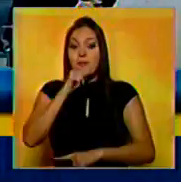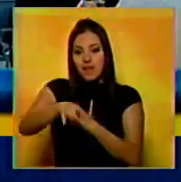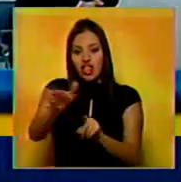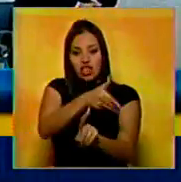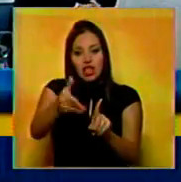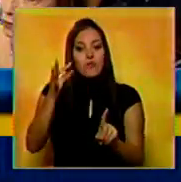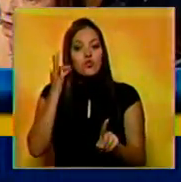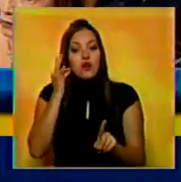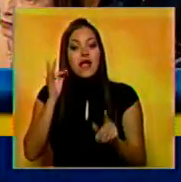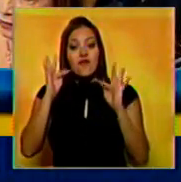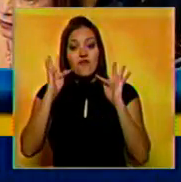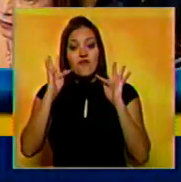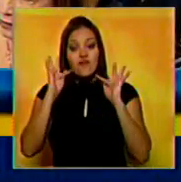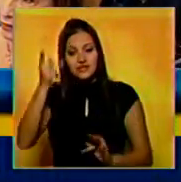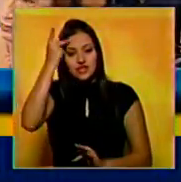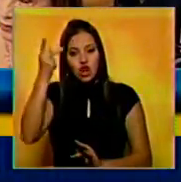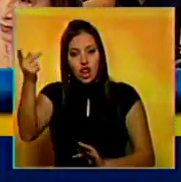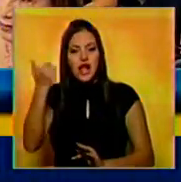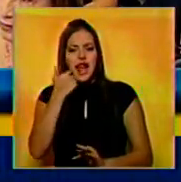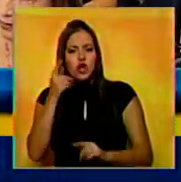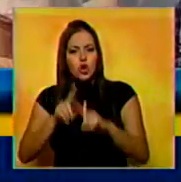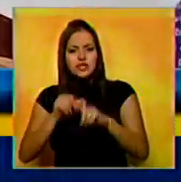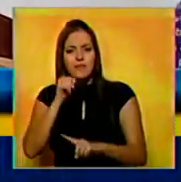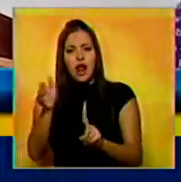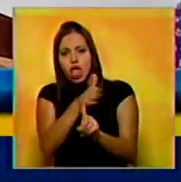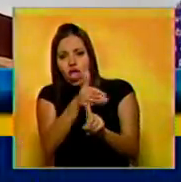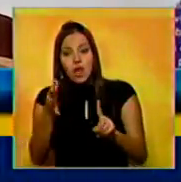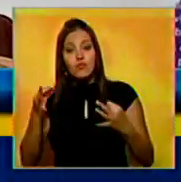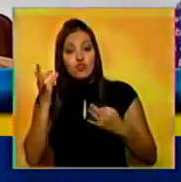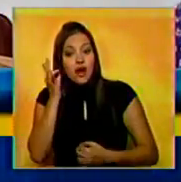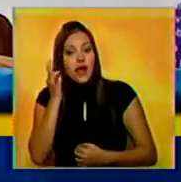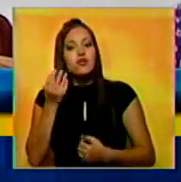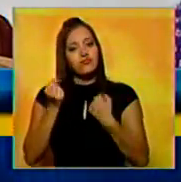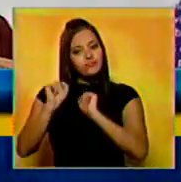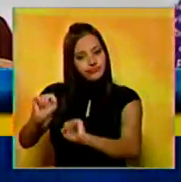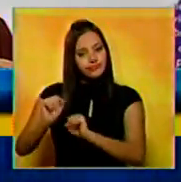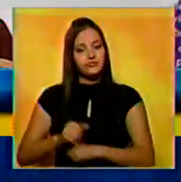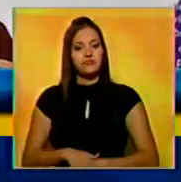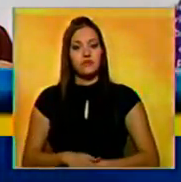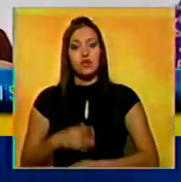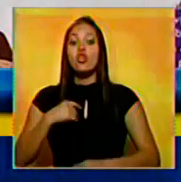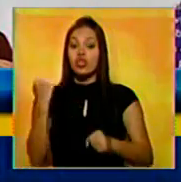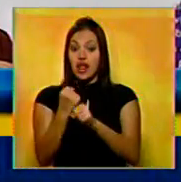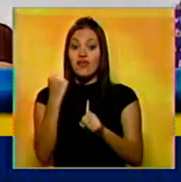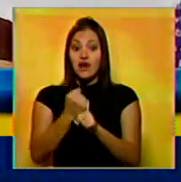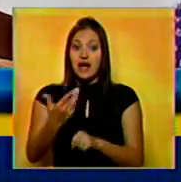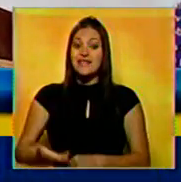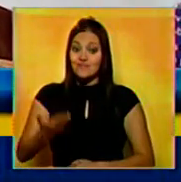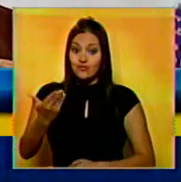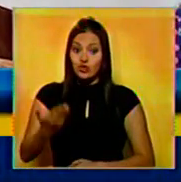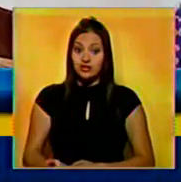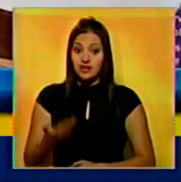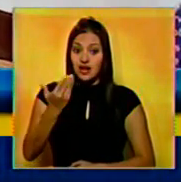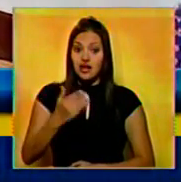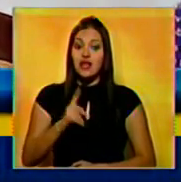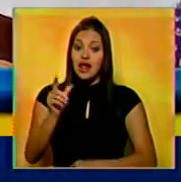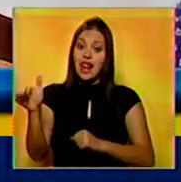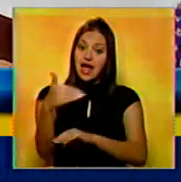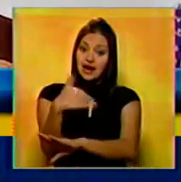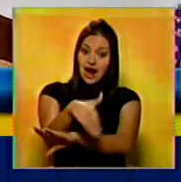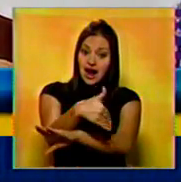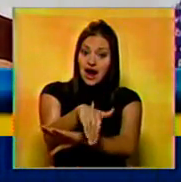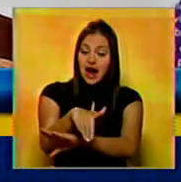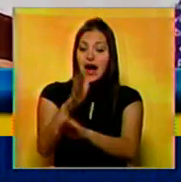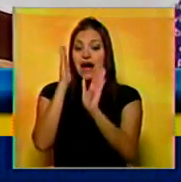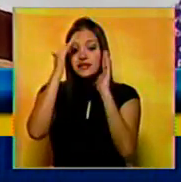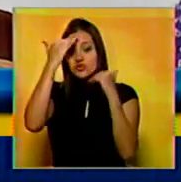tanto físicos como psicológicos. Estamos haciendo un alto en nuestro trabajo que es fundamentalmente estar en la calle atendiendo a